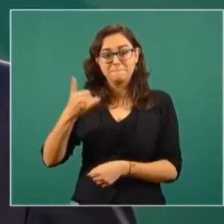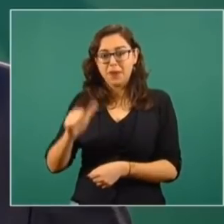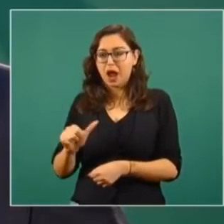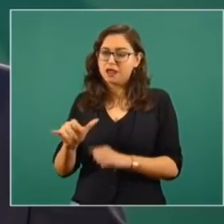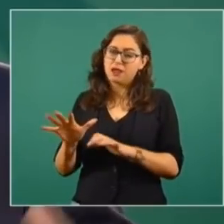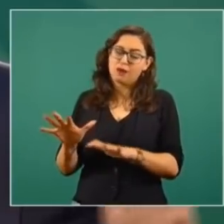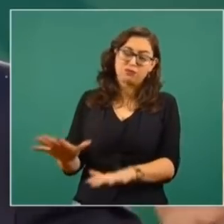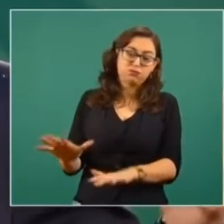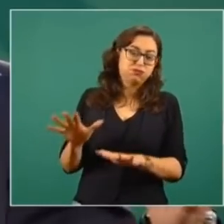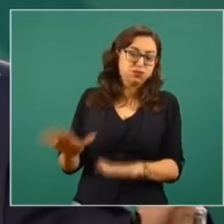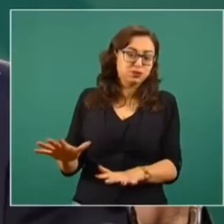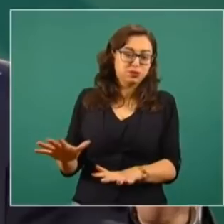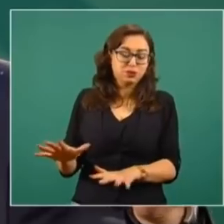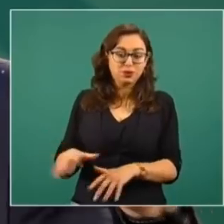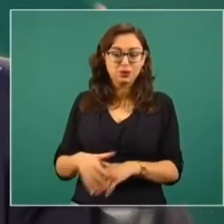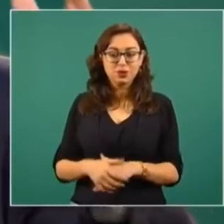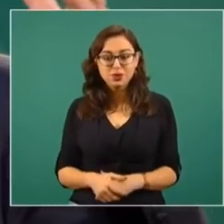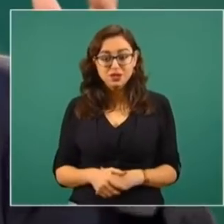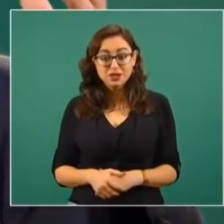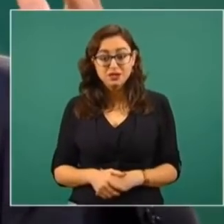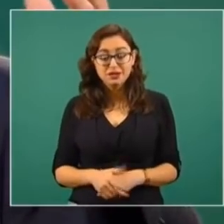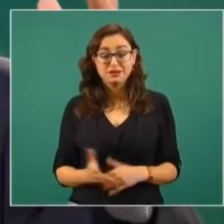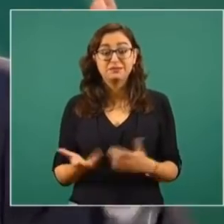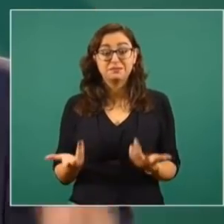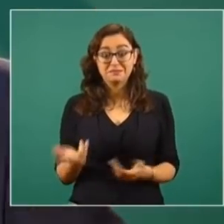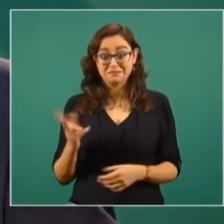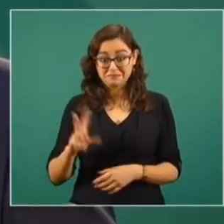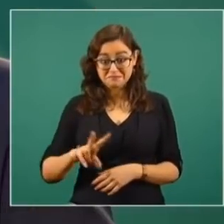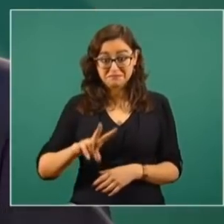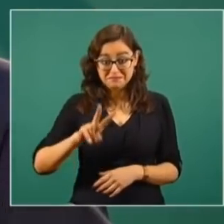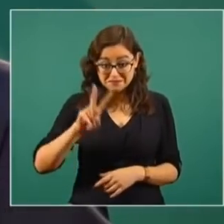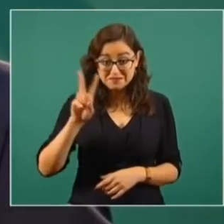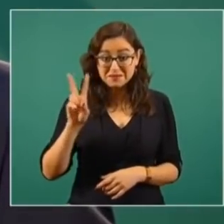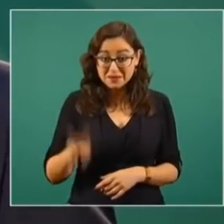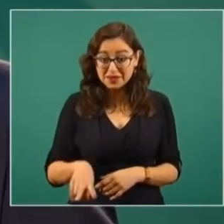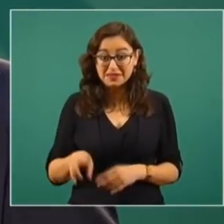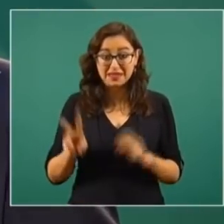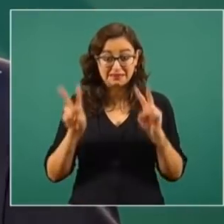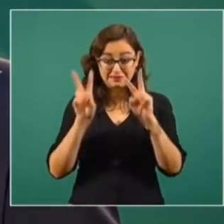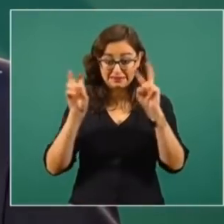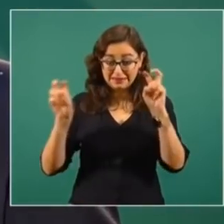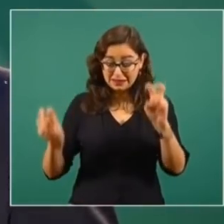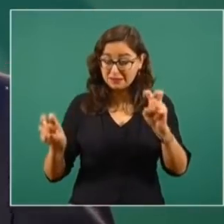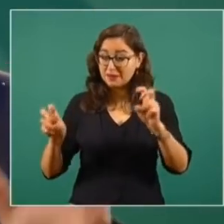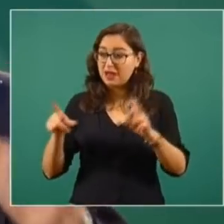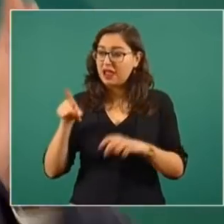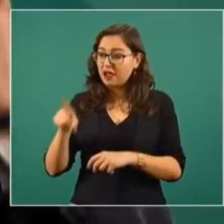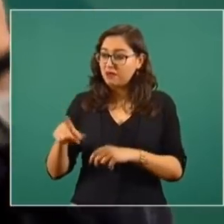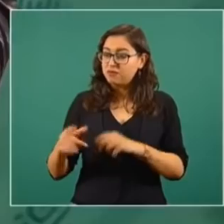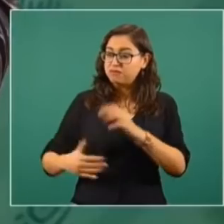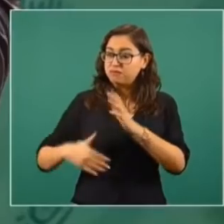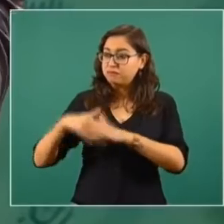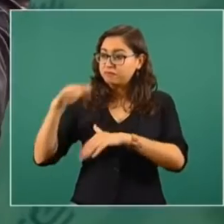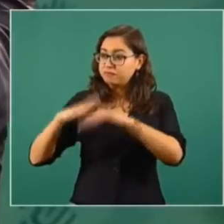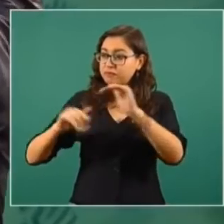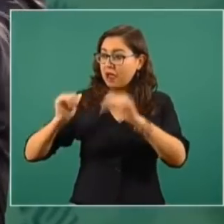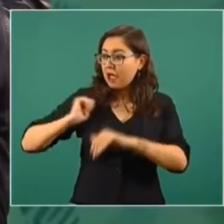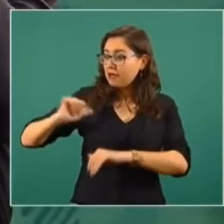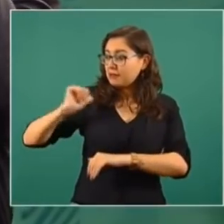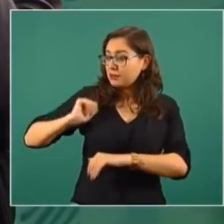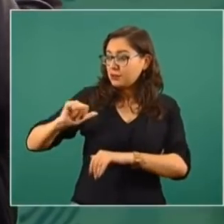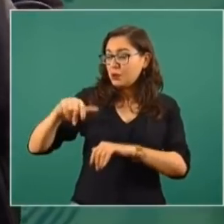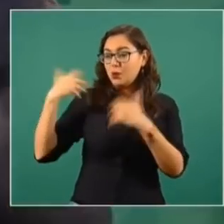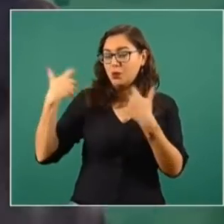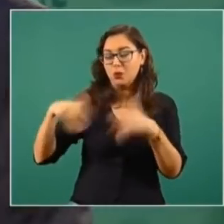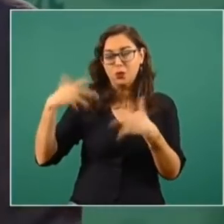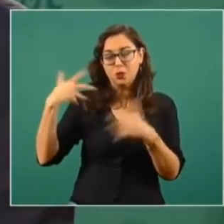entonces el potencial arqueológico de toda esa región, por eso